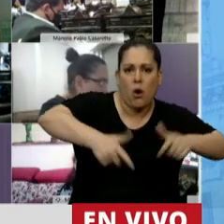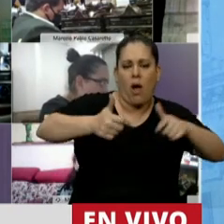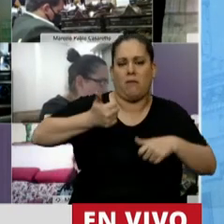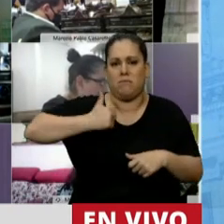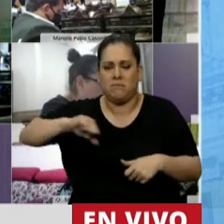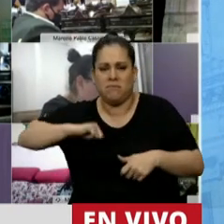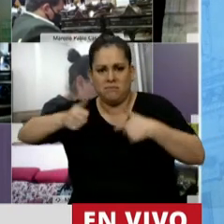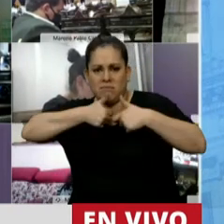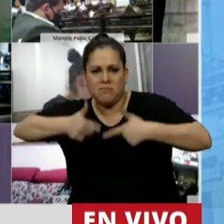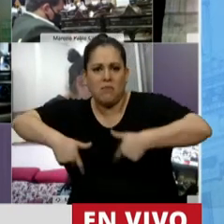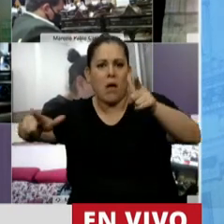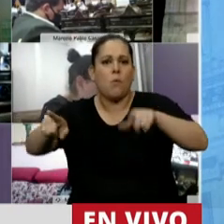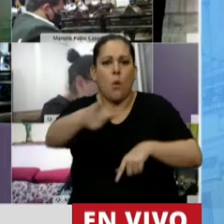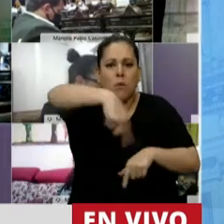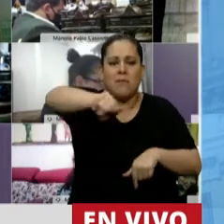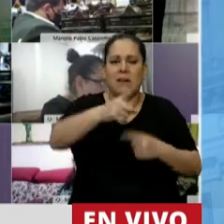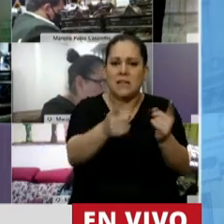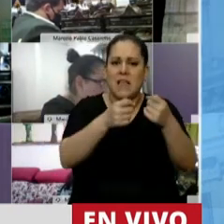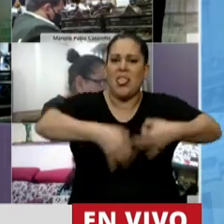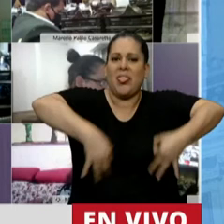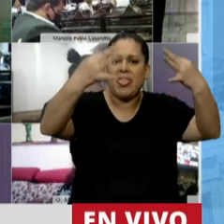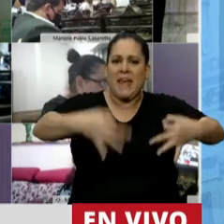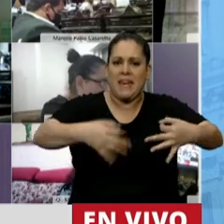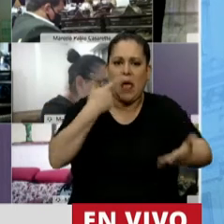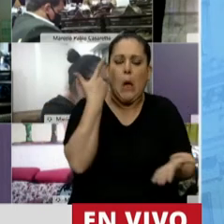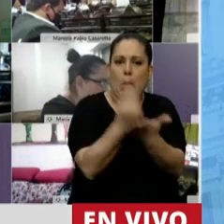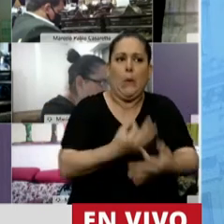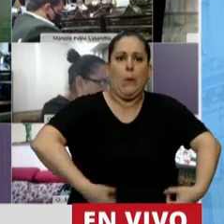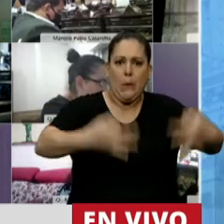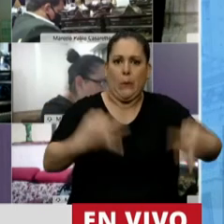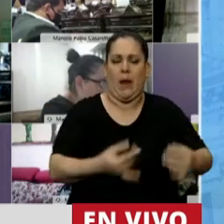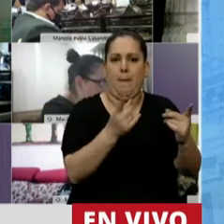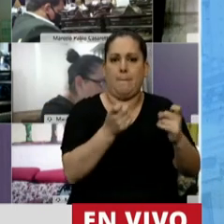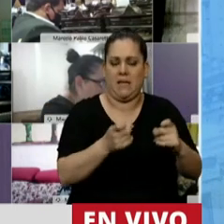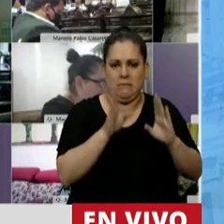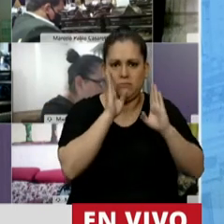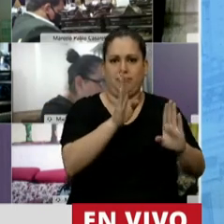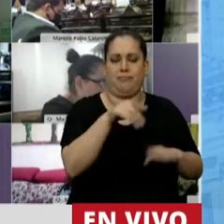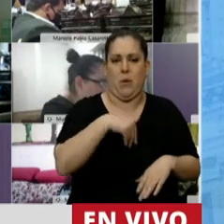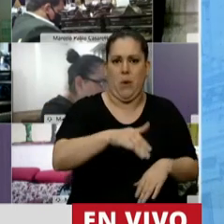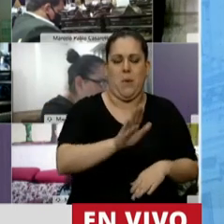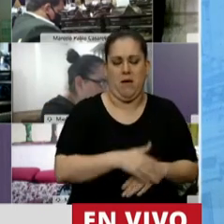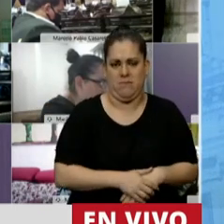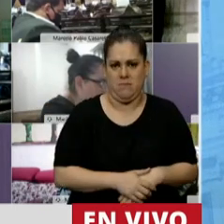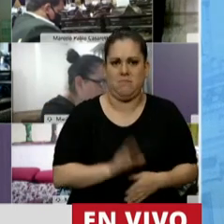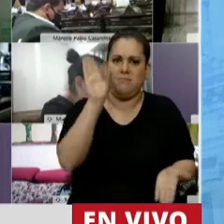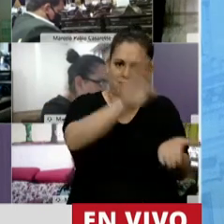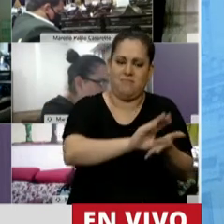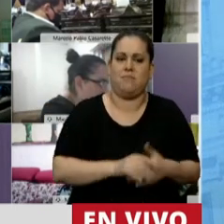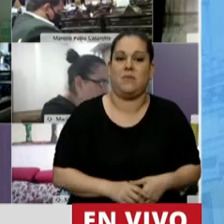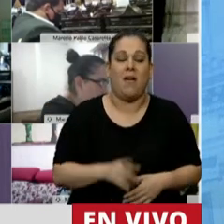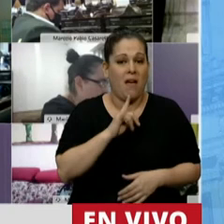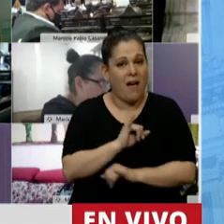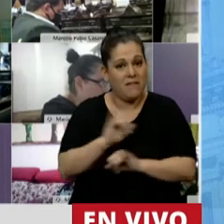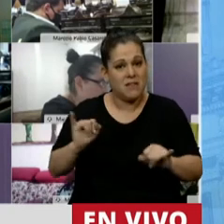dignidad a todas esas familias. Y para cerrar, y con esto termino, quiero decir que los que están